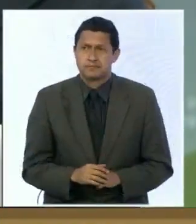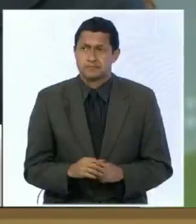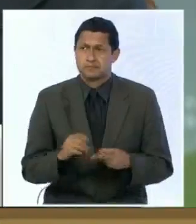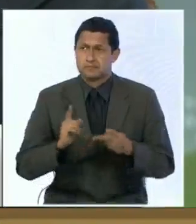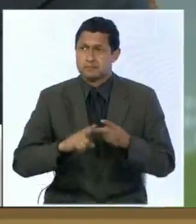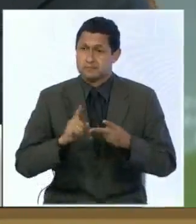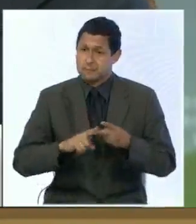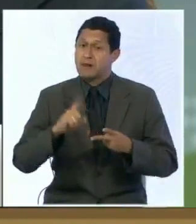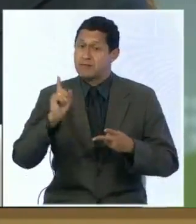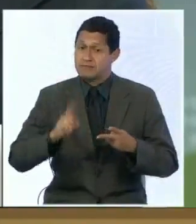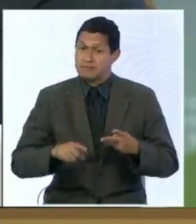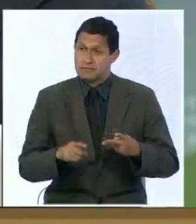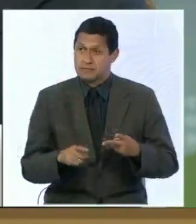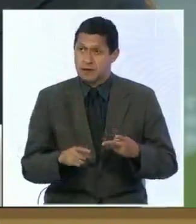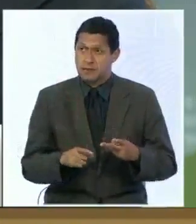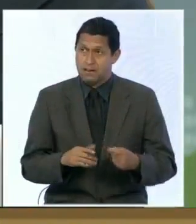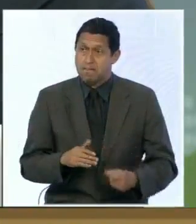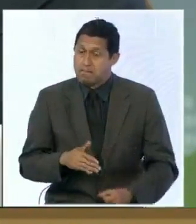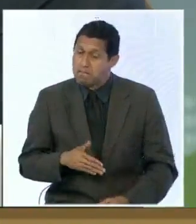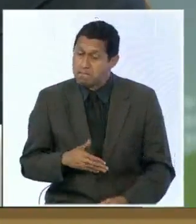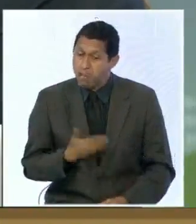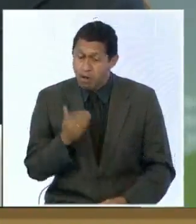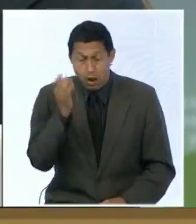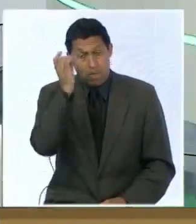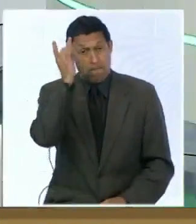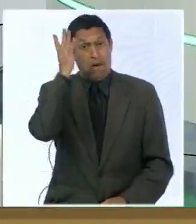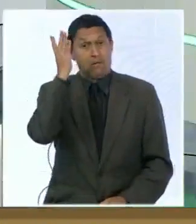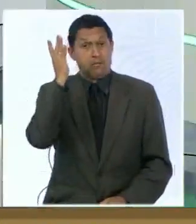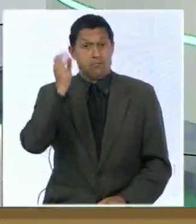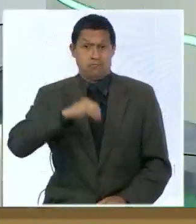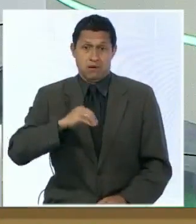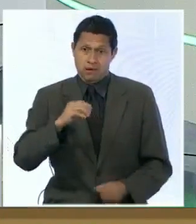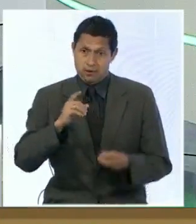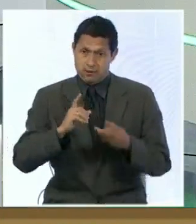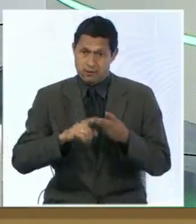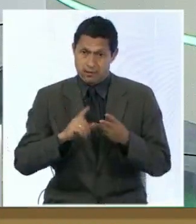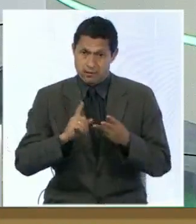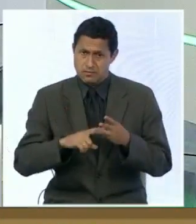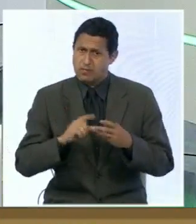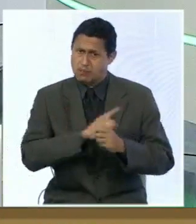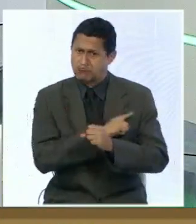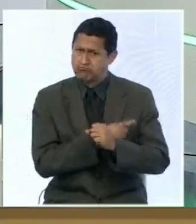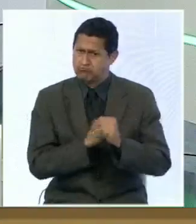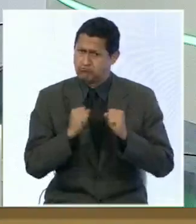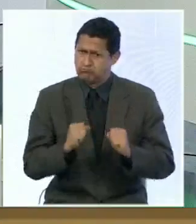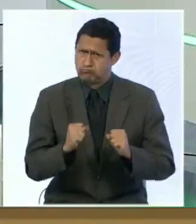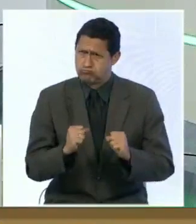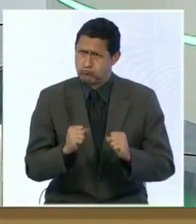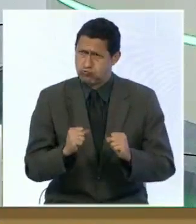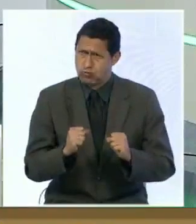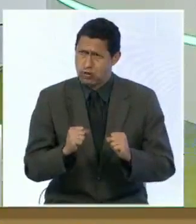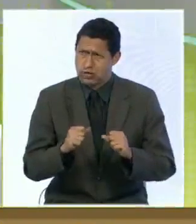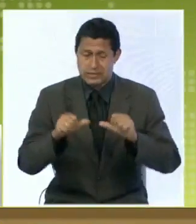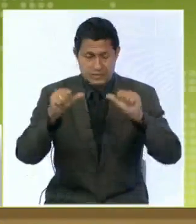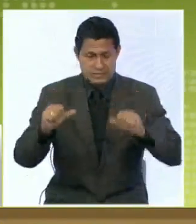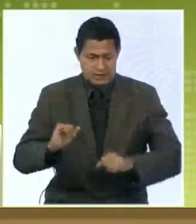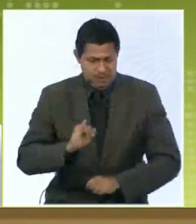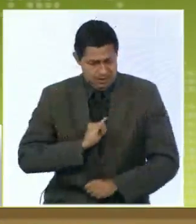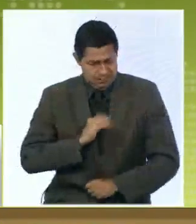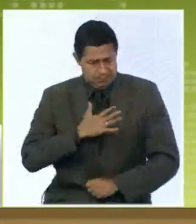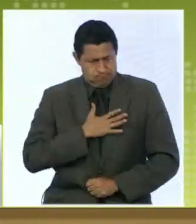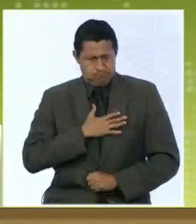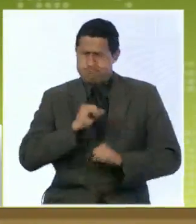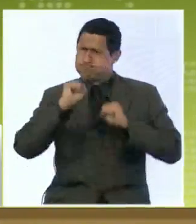potencialidad de nuestra creatividad, sobre todo el fortalecimiento del sistema inmunológico